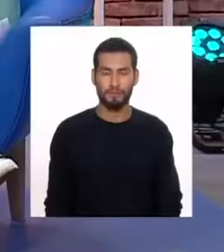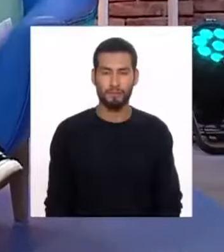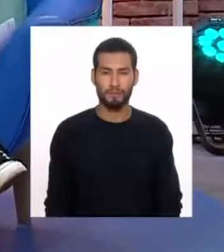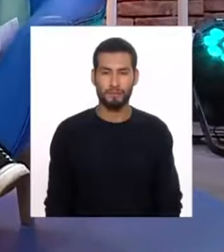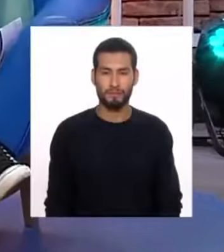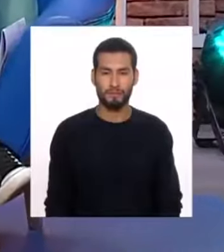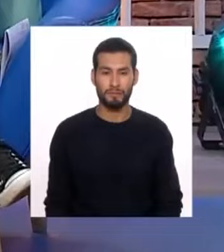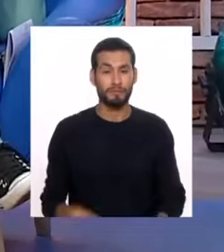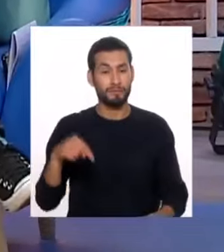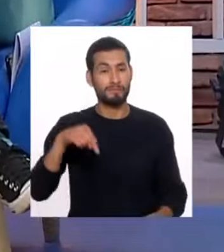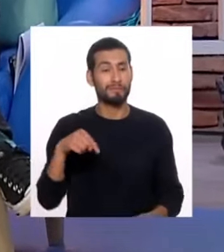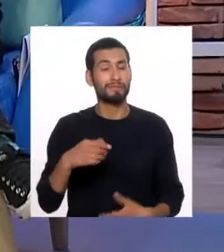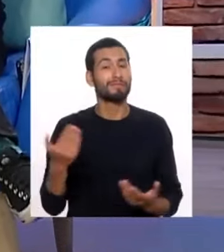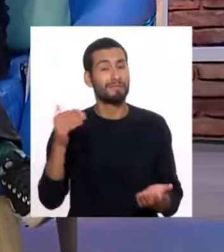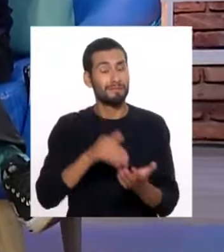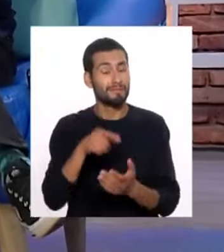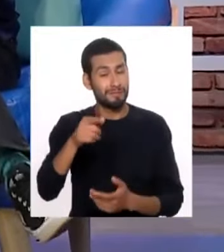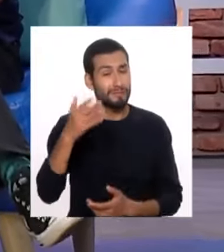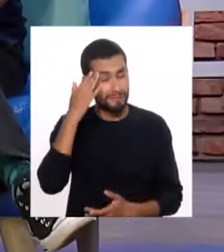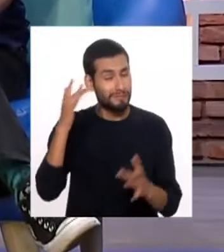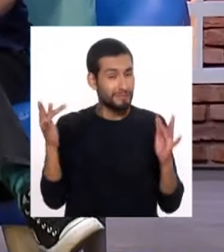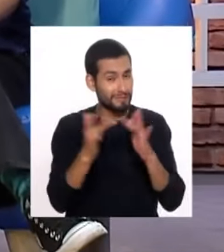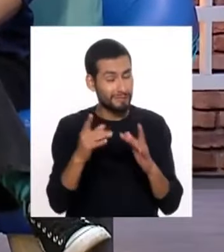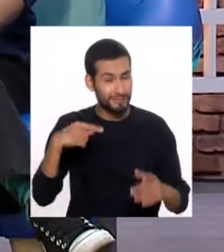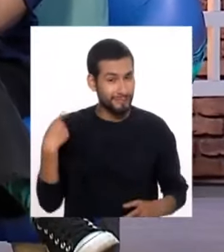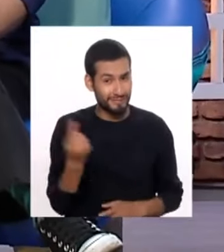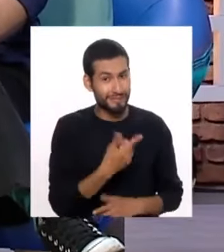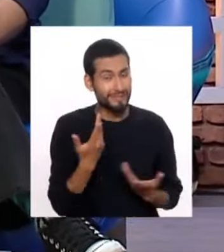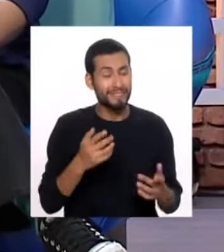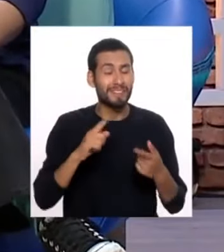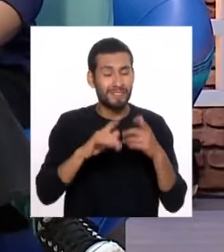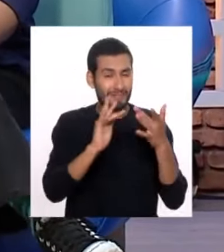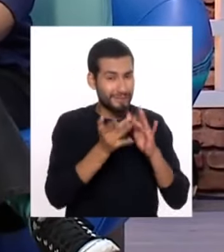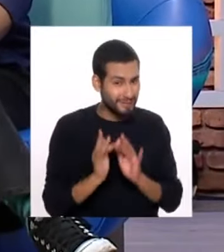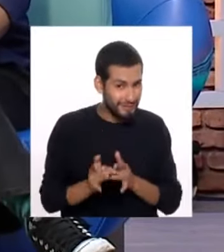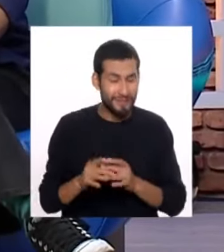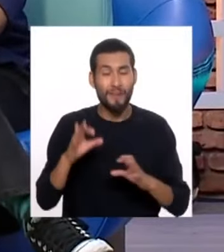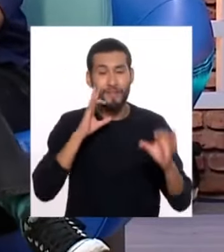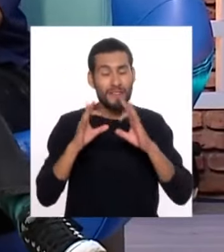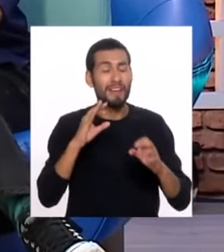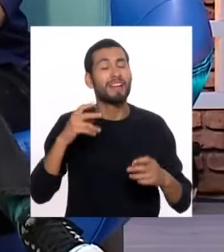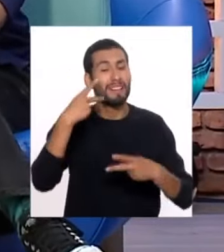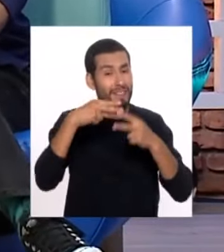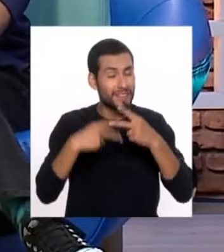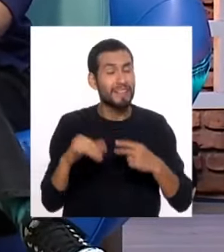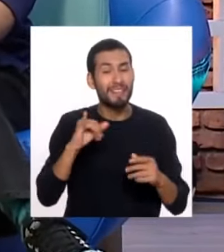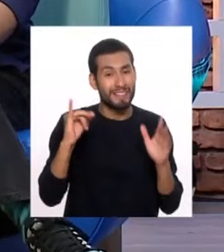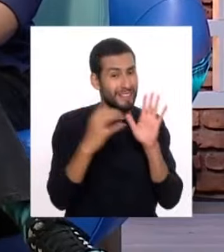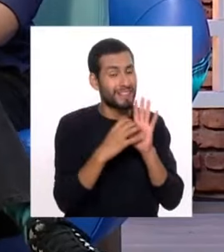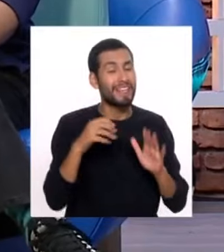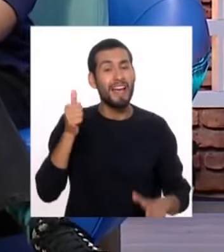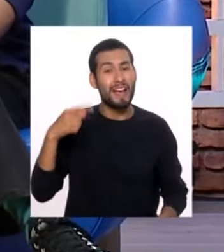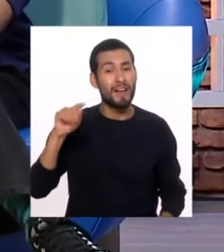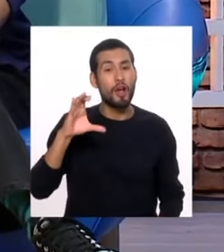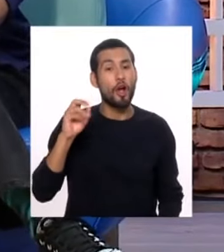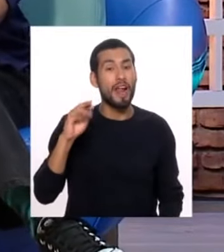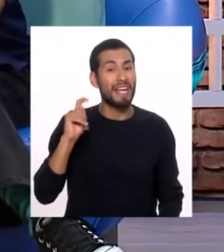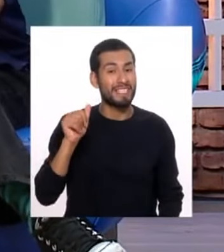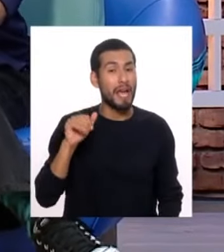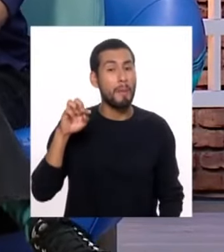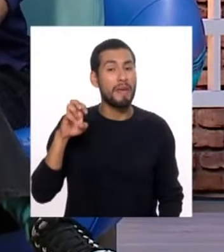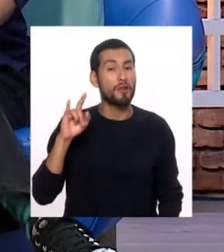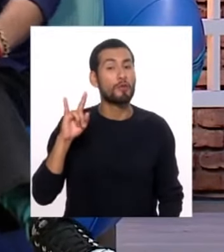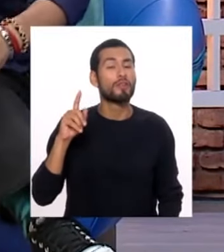Y ya estamos de regreso y ya sabes que te conectas con nosotros en redes sociales, en Facebook, en TikTok y también en Instagram, arroba Conecta